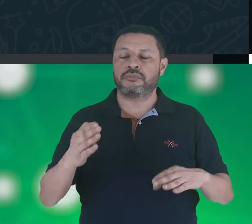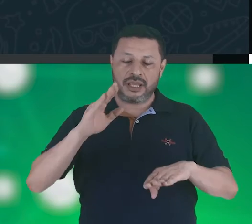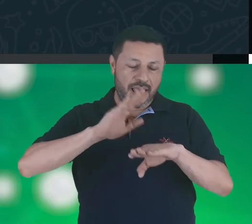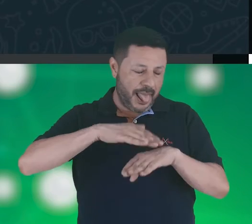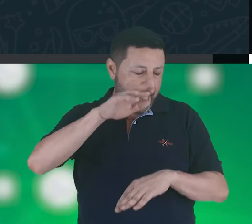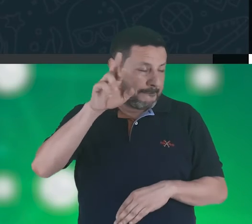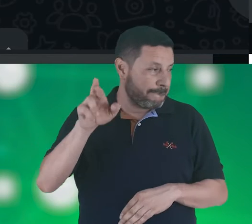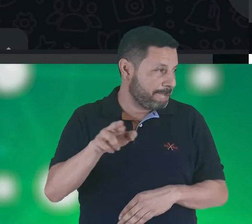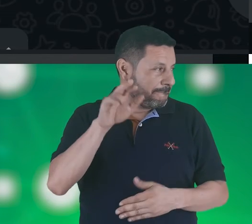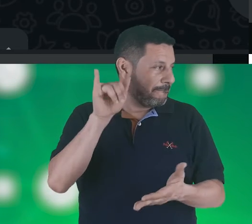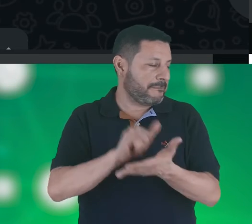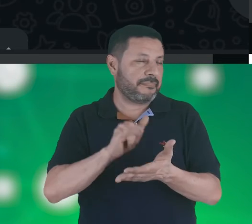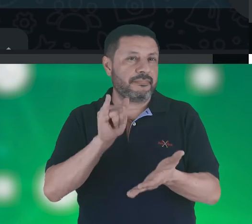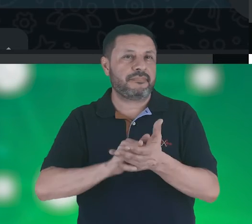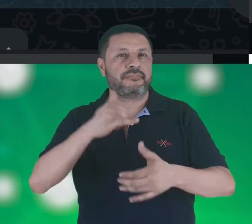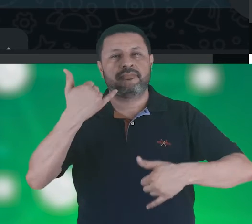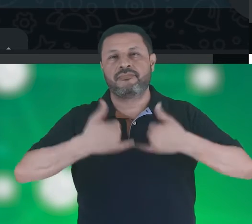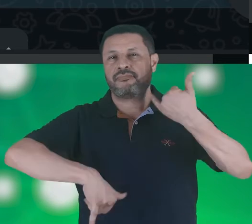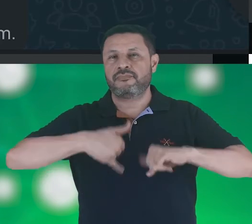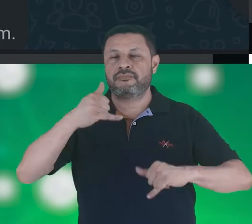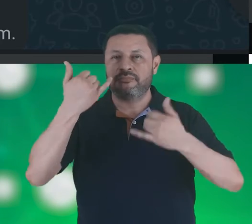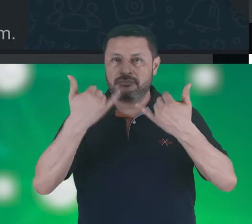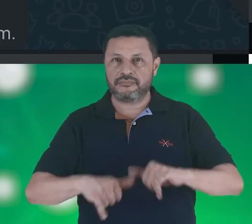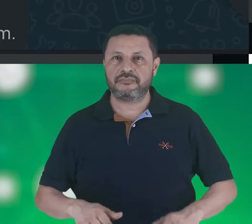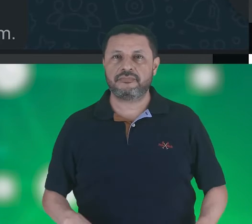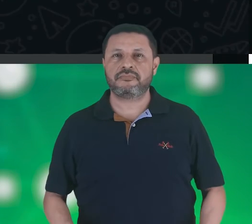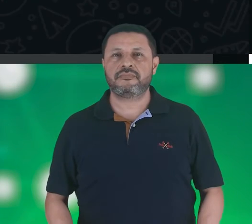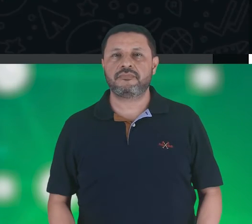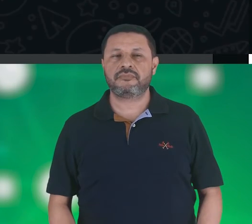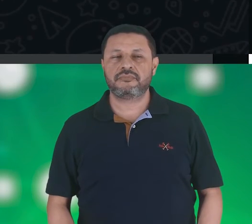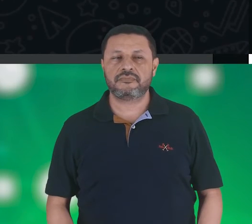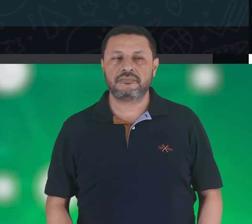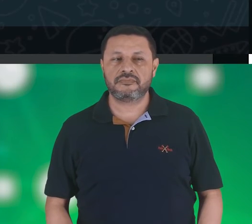Y así, sucesivamente, hasta terminar el partido.